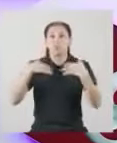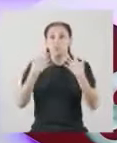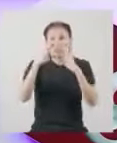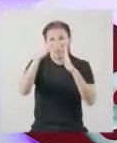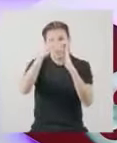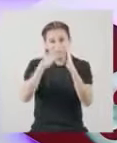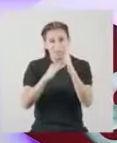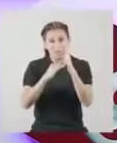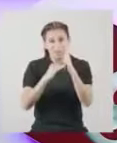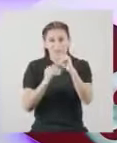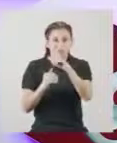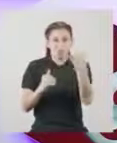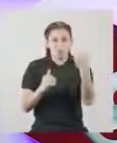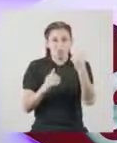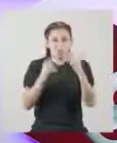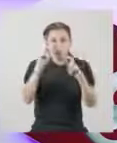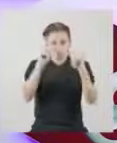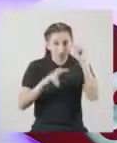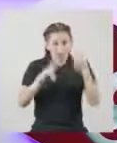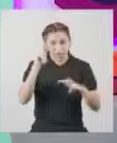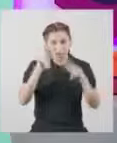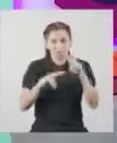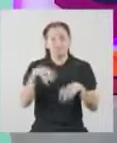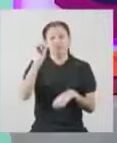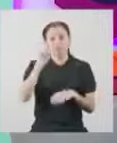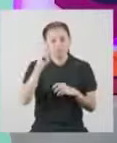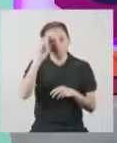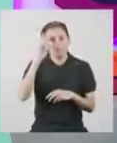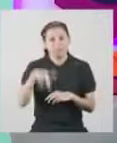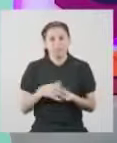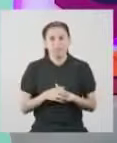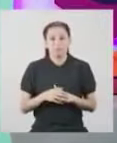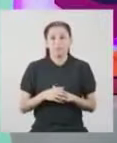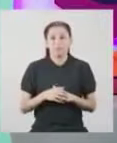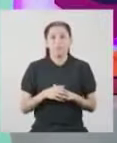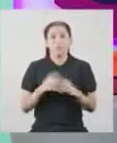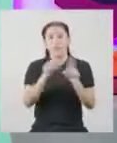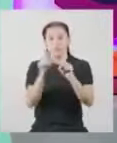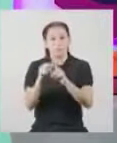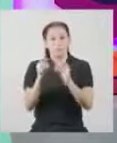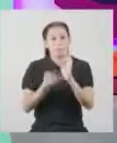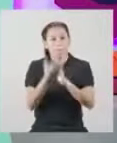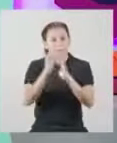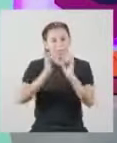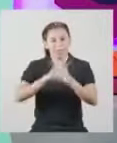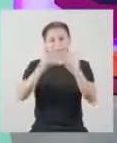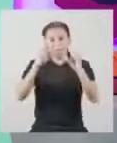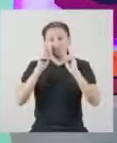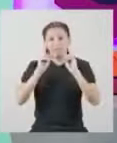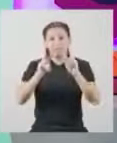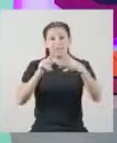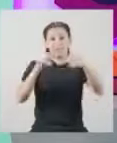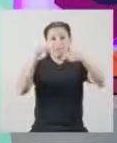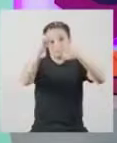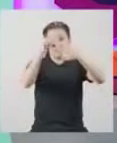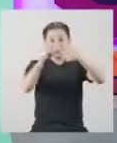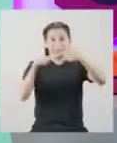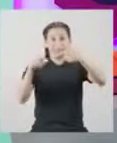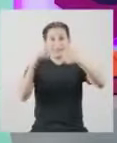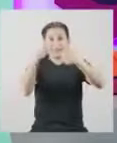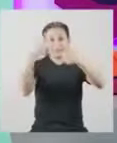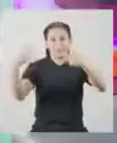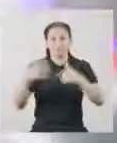¿esta sería menos dispersa que la muestra que estamos analizando? Exactamente. Y quedará más claro si lo vemos en el plano